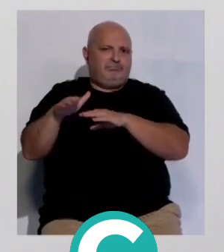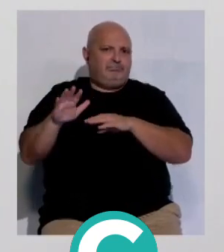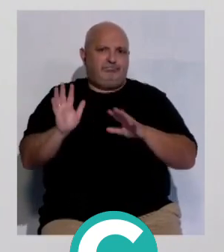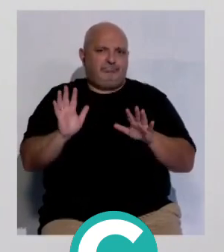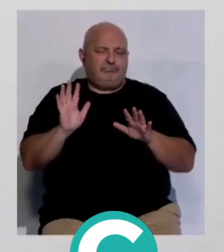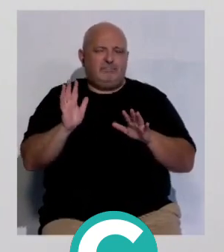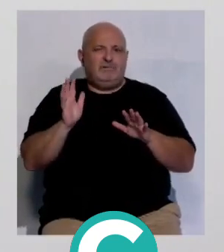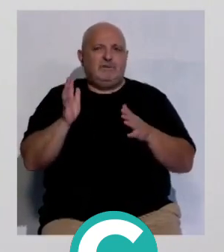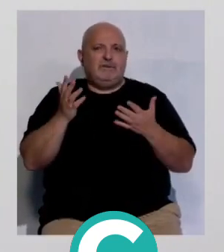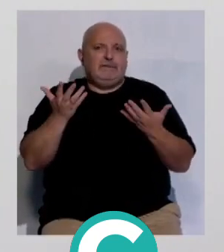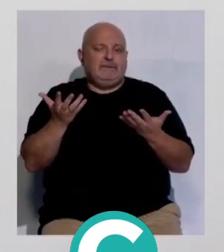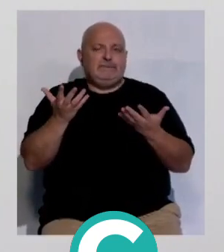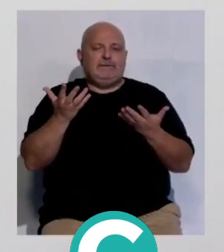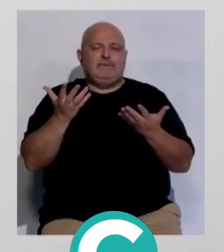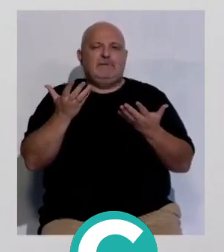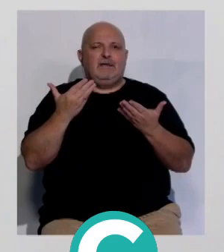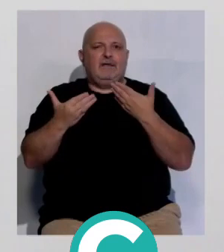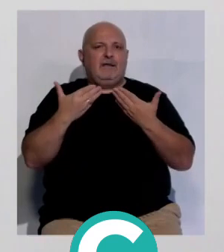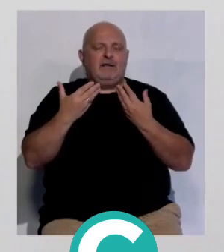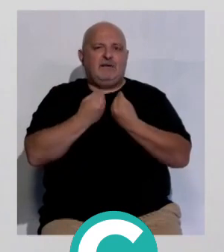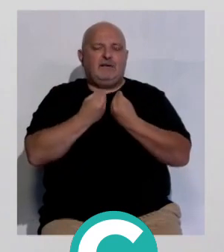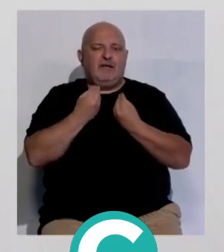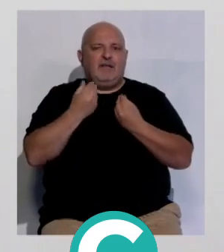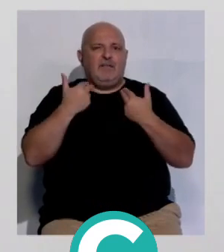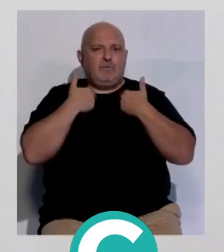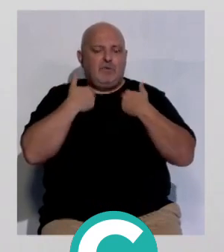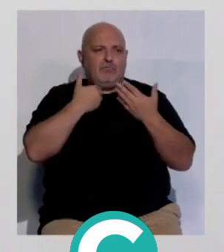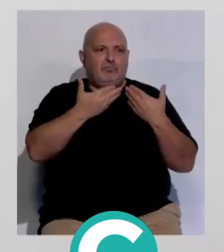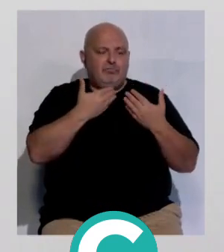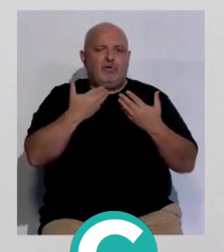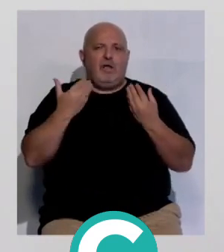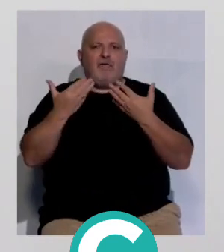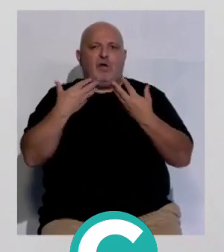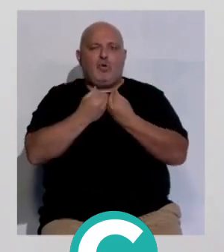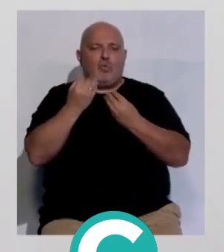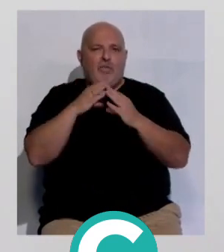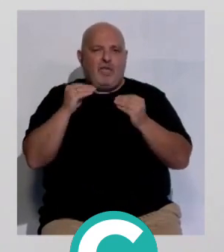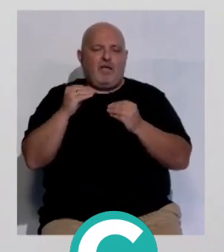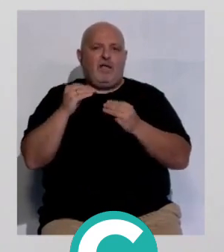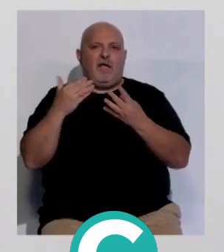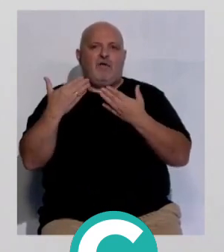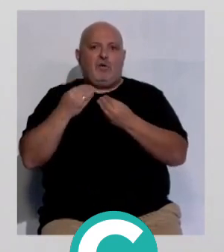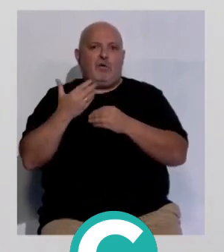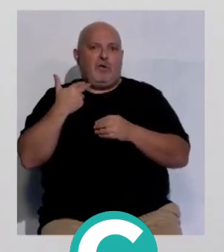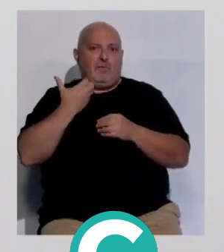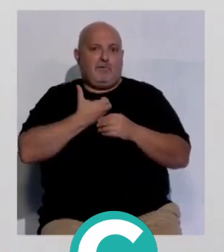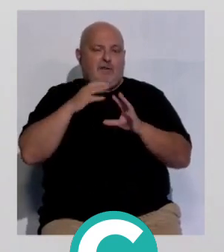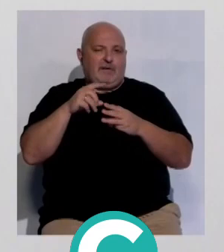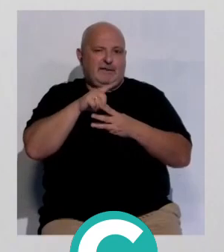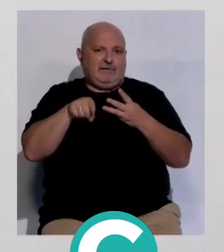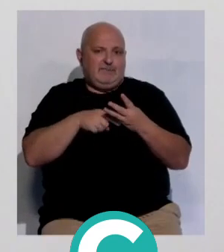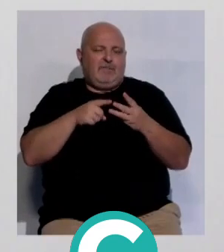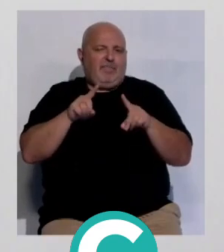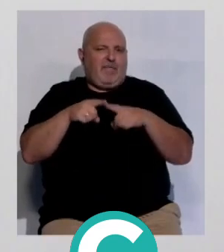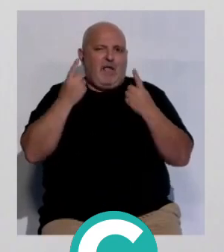vamos a seguir hablando con la Diputación hablando con la Junta de Andalucía y hablando con el Ayuntamiento de Cádiz